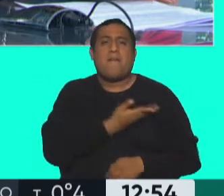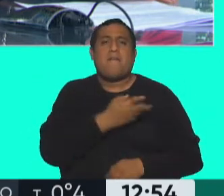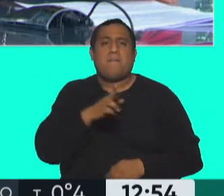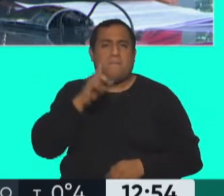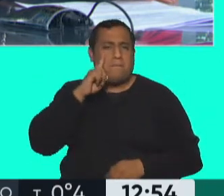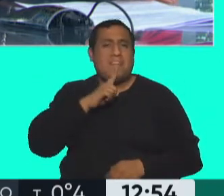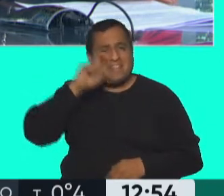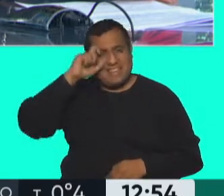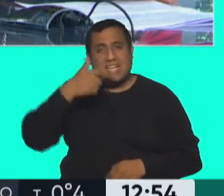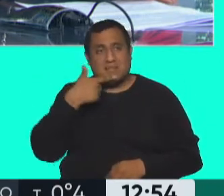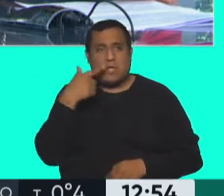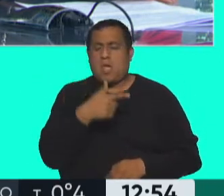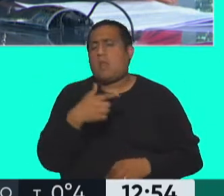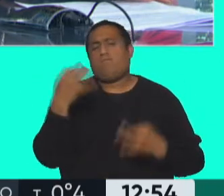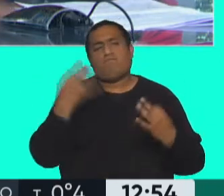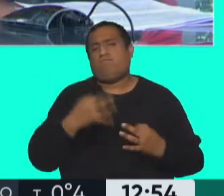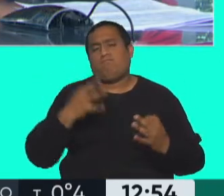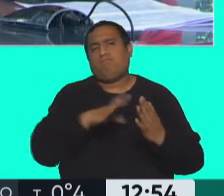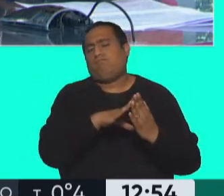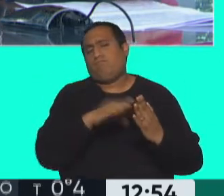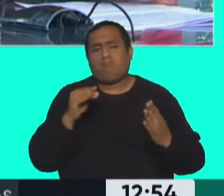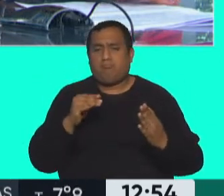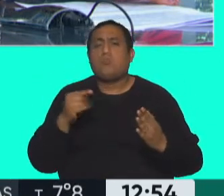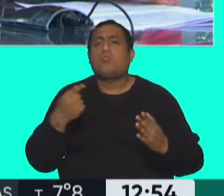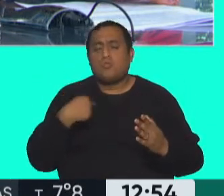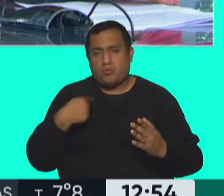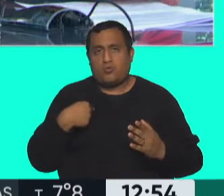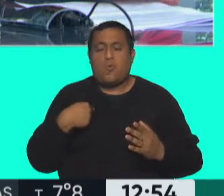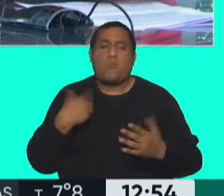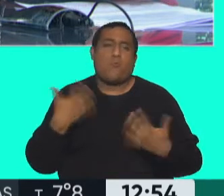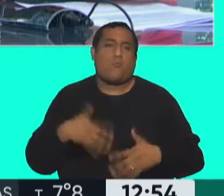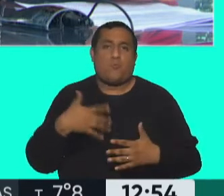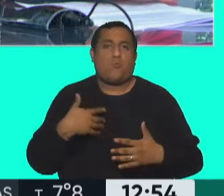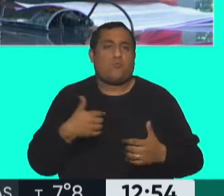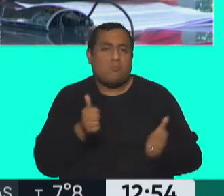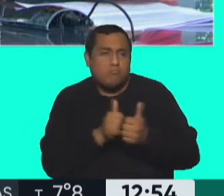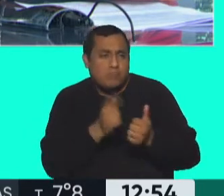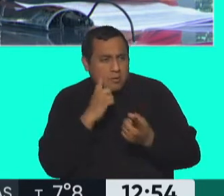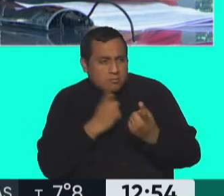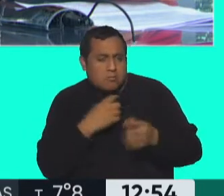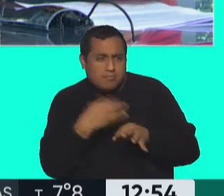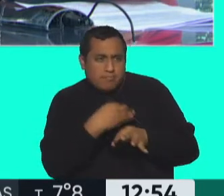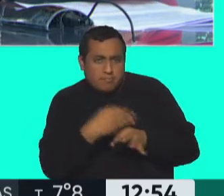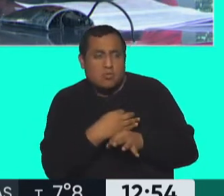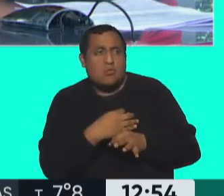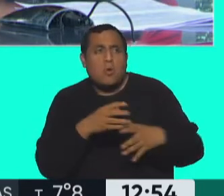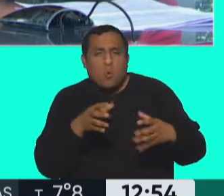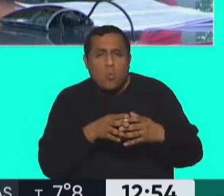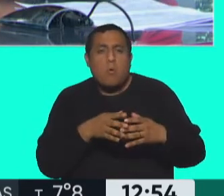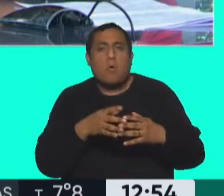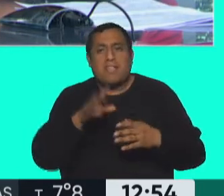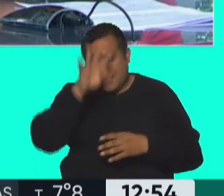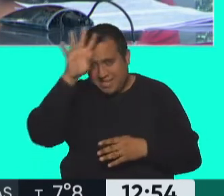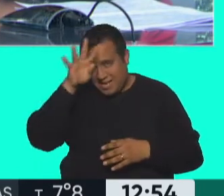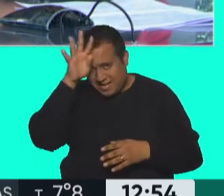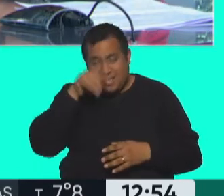quien fue un maestro para todos nosotros, y en particular tuve el honor de formarme a su lado en la Comisión de Juristas Indígenas. Y Eulogio cumplía